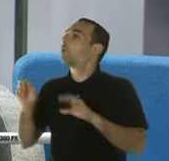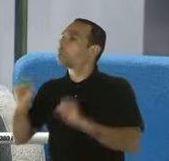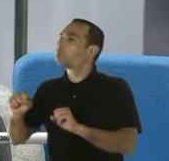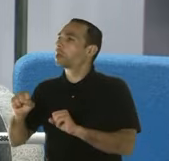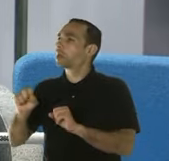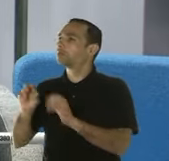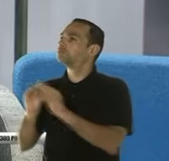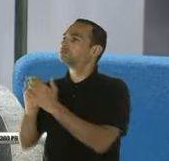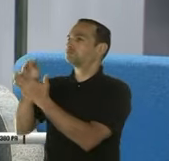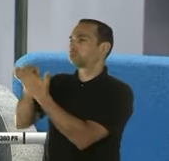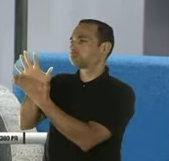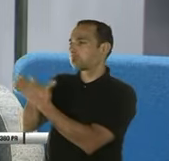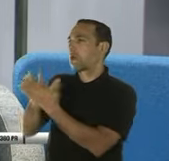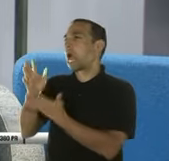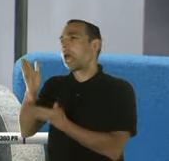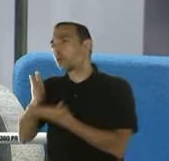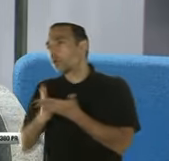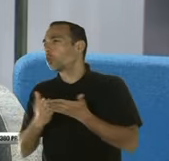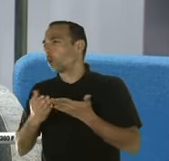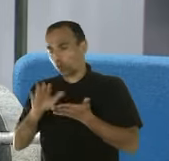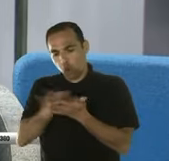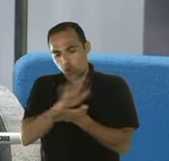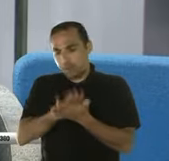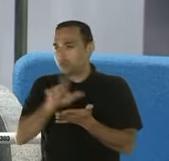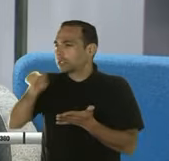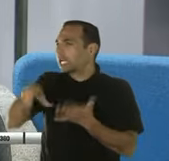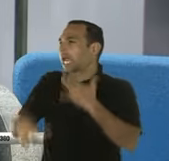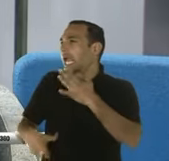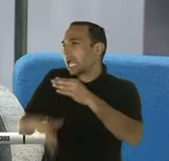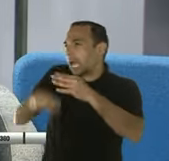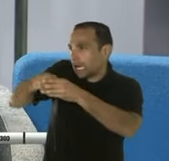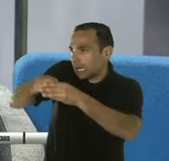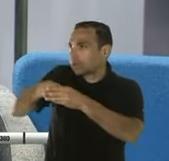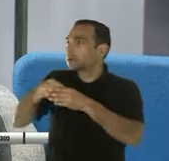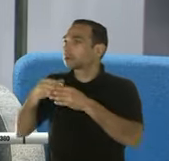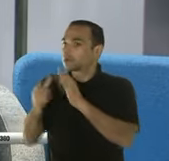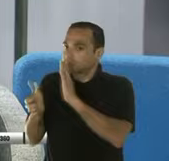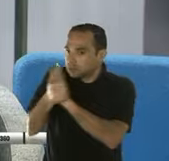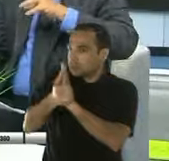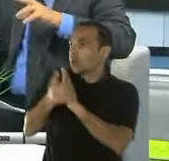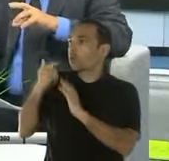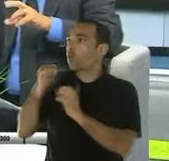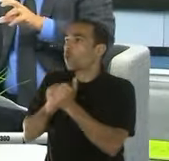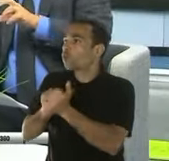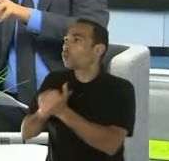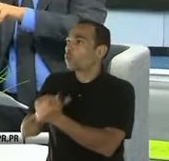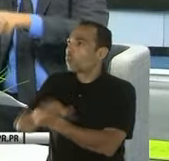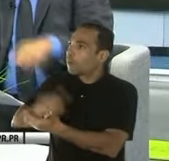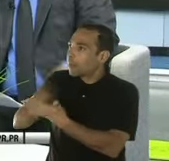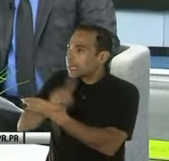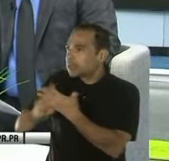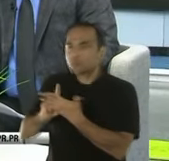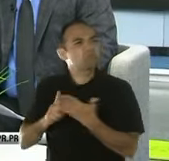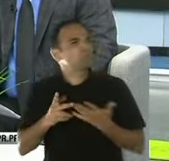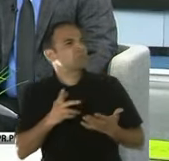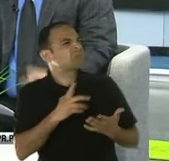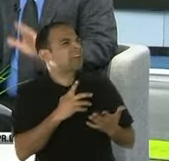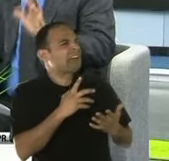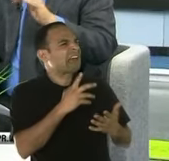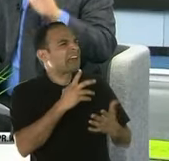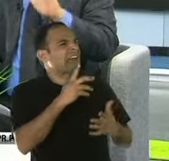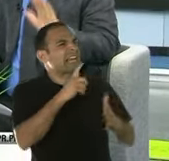Hay cierta documentación que hay que incluir con la planilla, pero ciertamente esa deducción está disponible. ¿Qué documentación hay que incluir en la planilla?